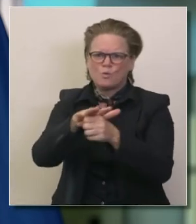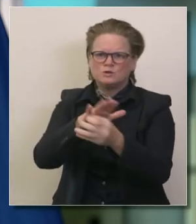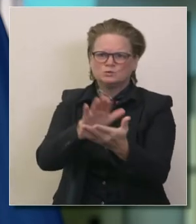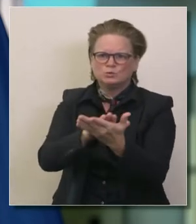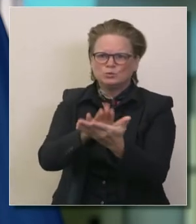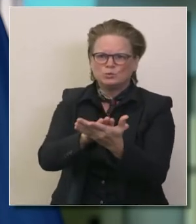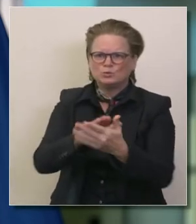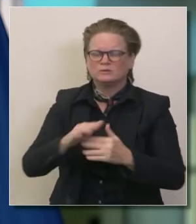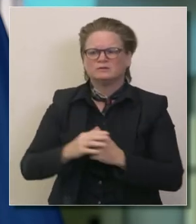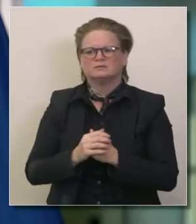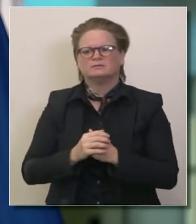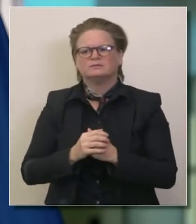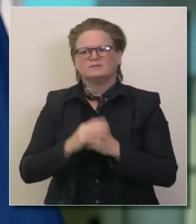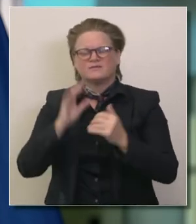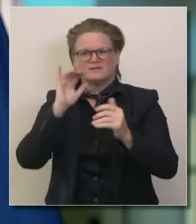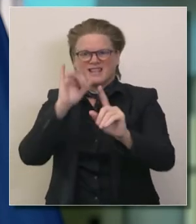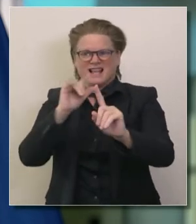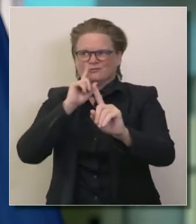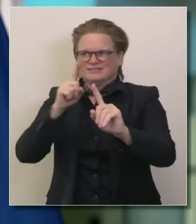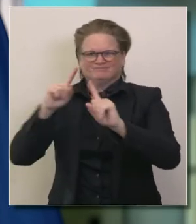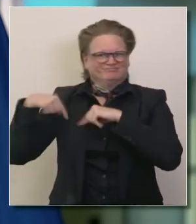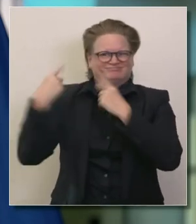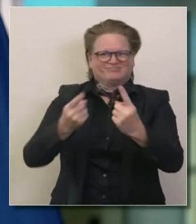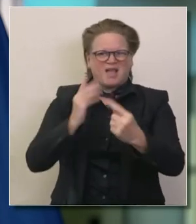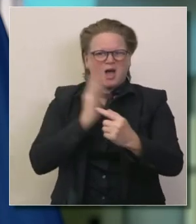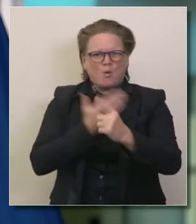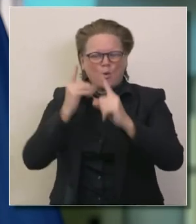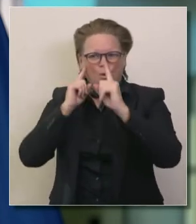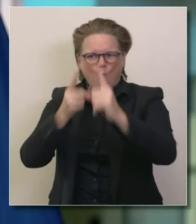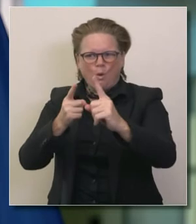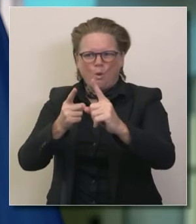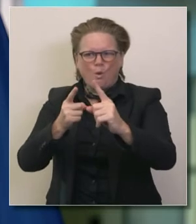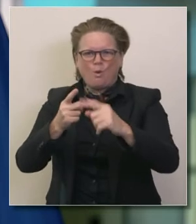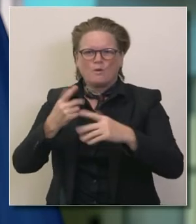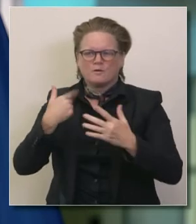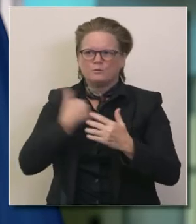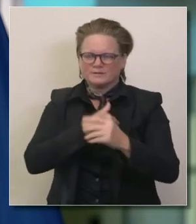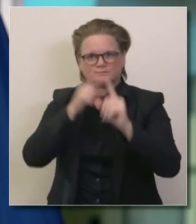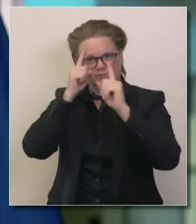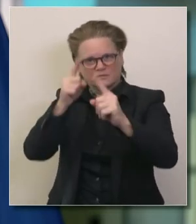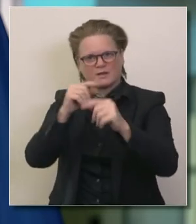reabrir las escuelas públicas lo más pronto posible